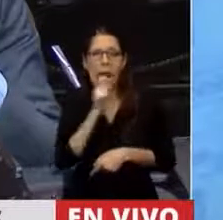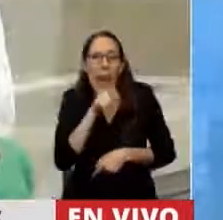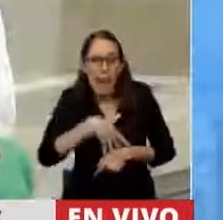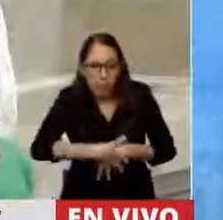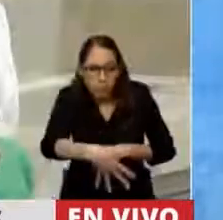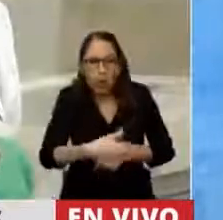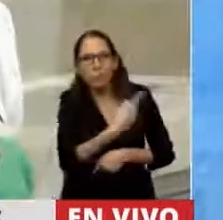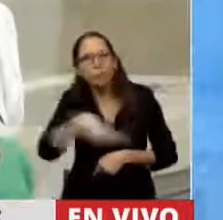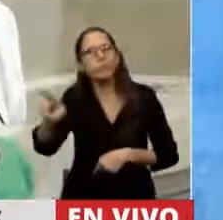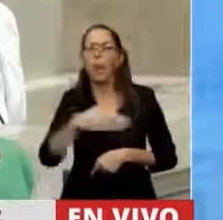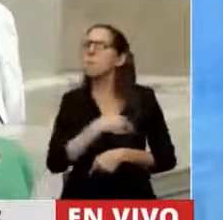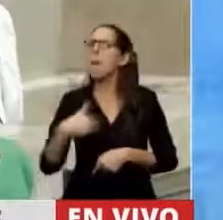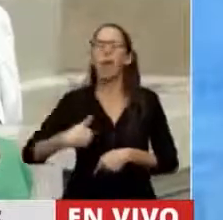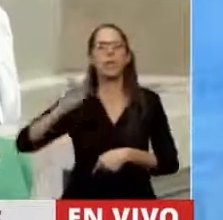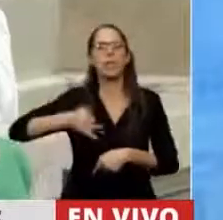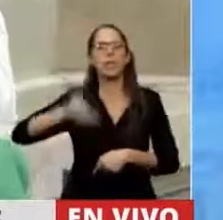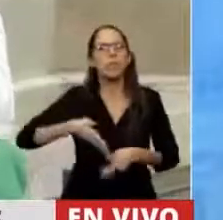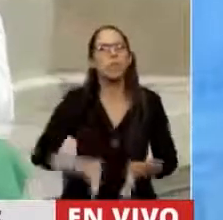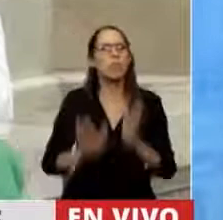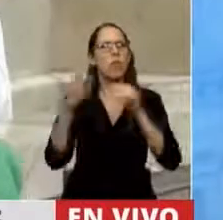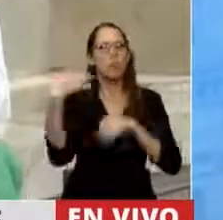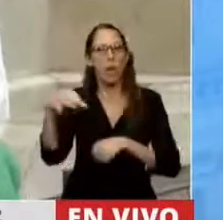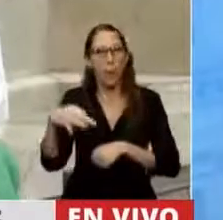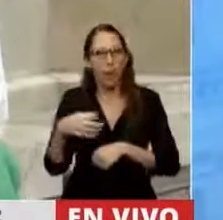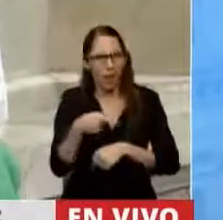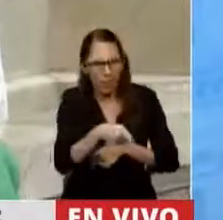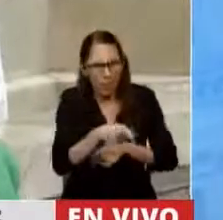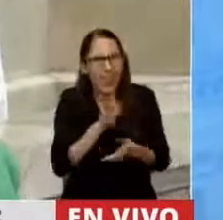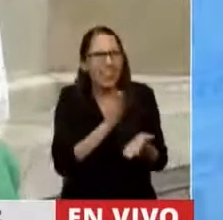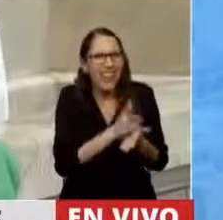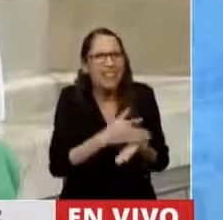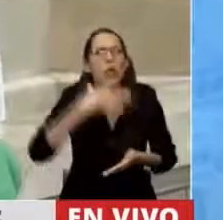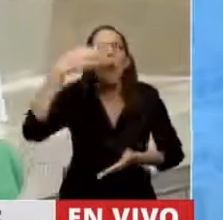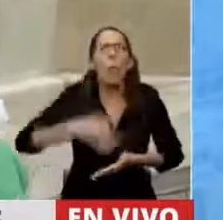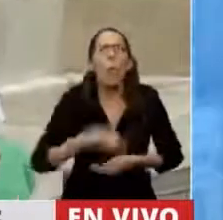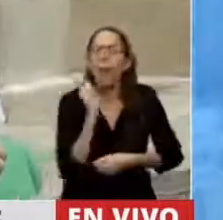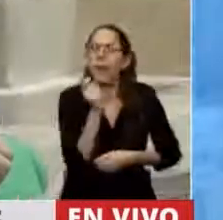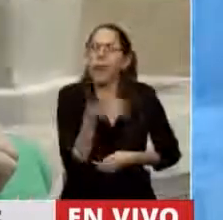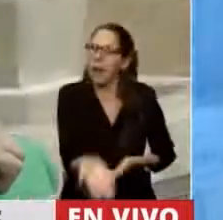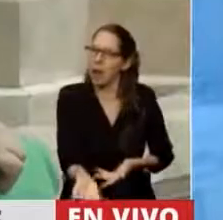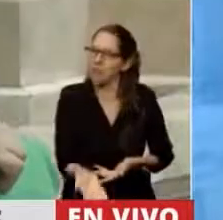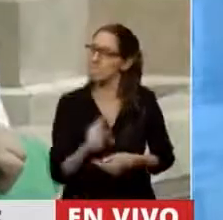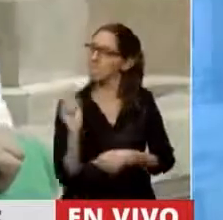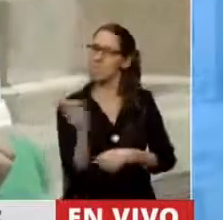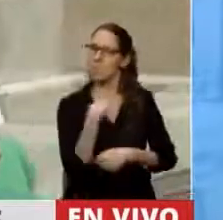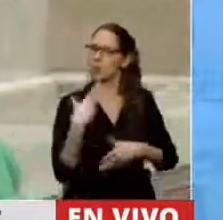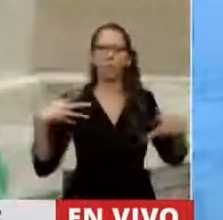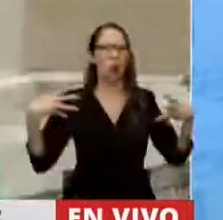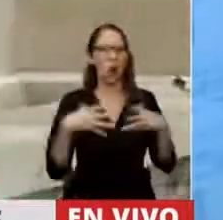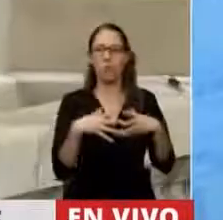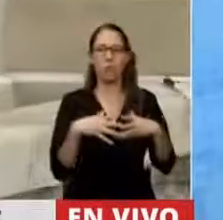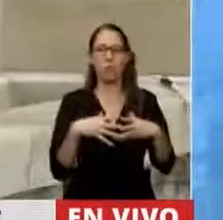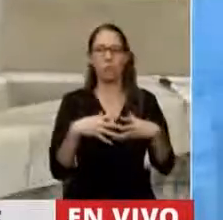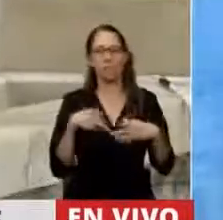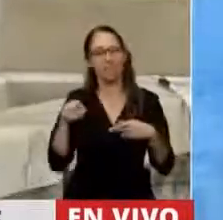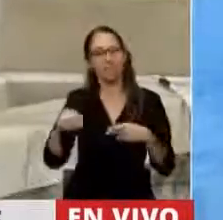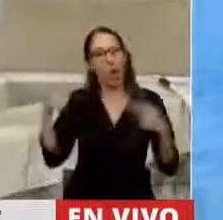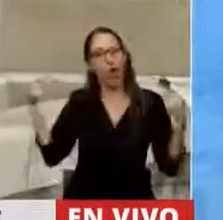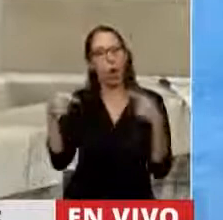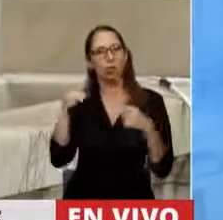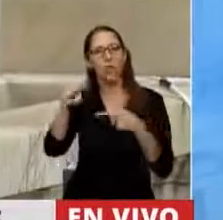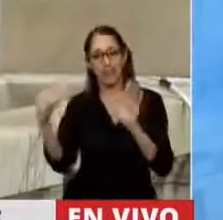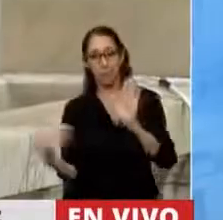va a garantizar el derecho al aborto? Por eso señalamos nuestra oposición a esa modificación.